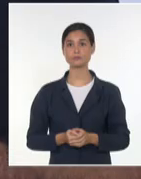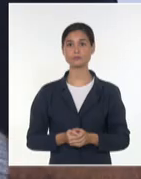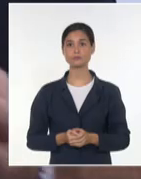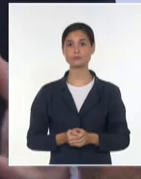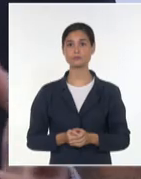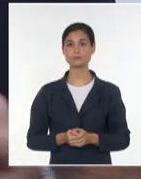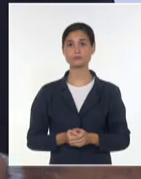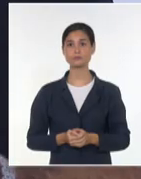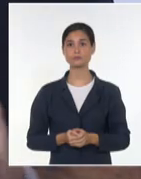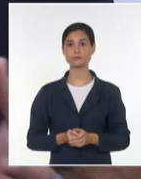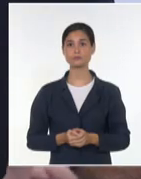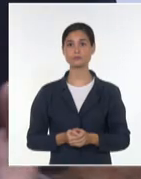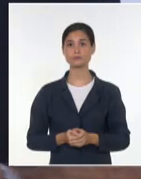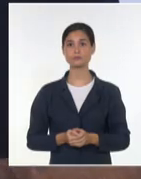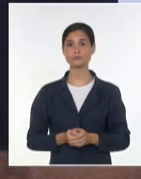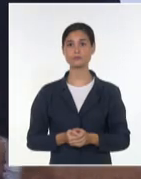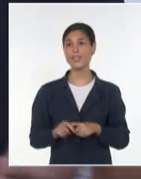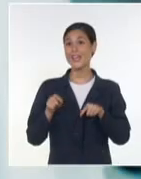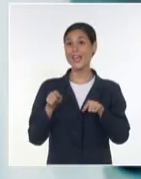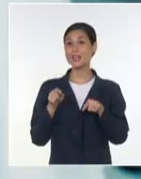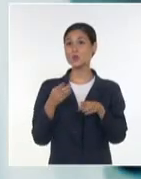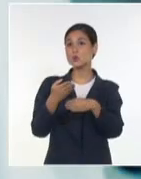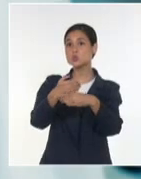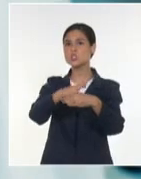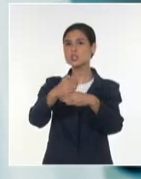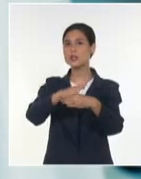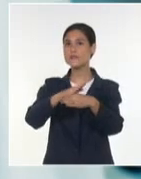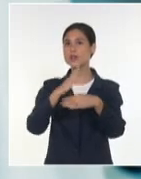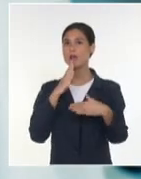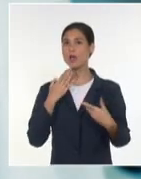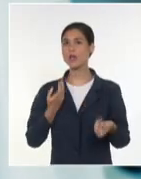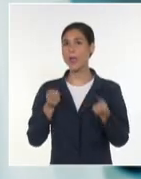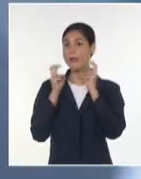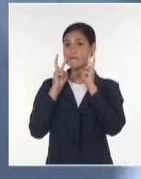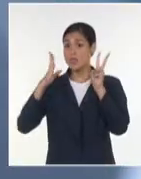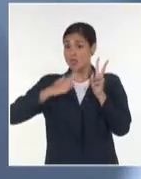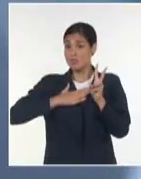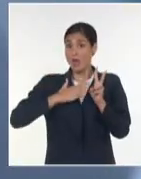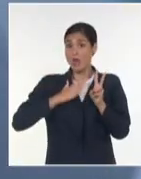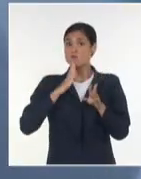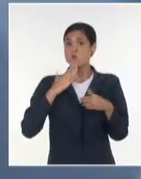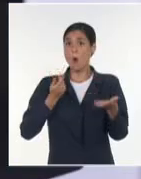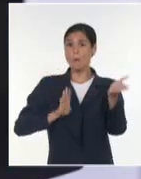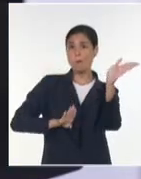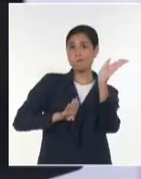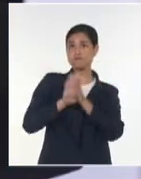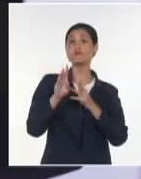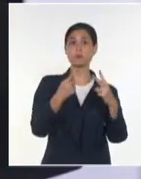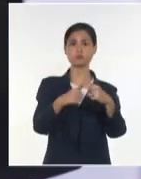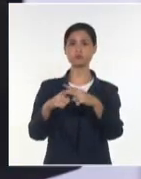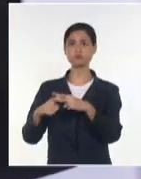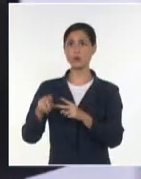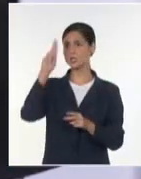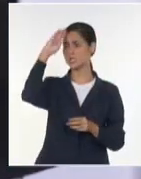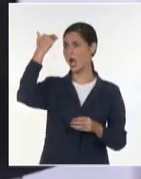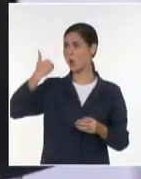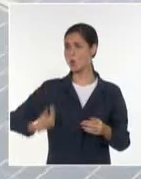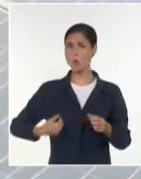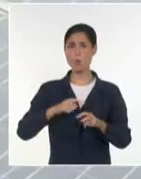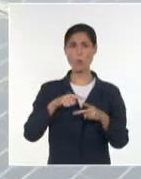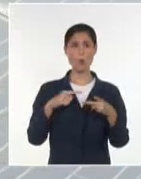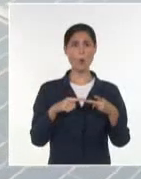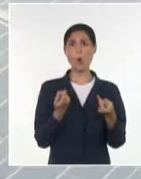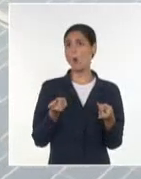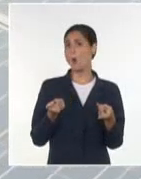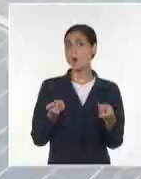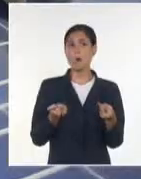La ciencia, la innovación es transversal realmente a la vida de una nación para resolver los problemas de salud, para lograr la